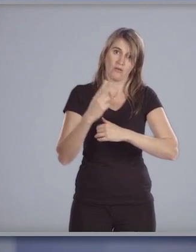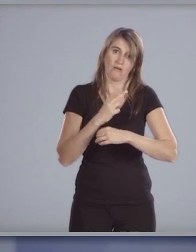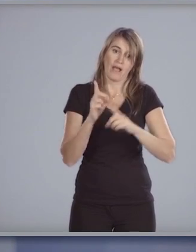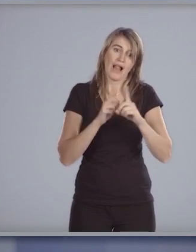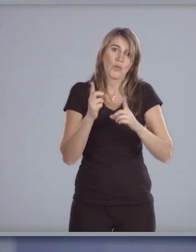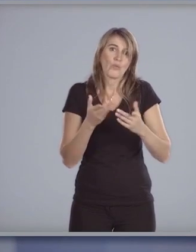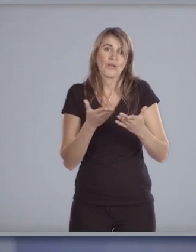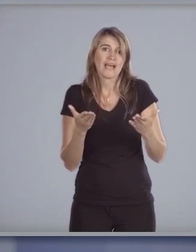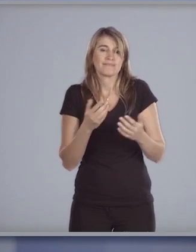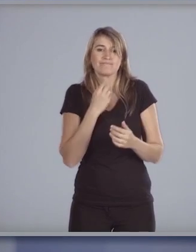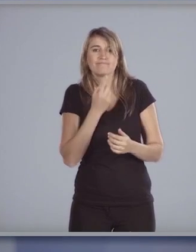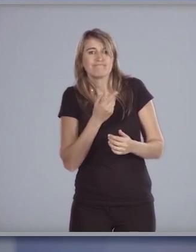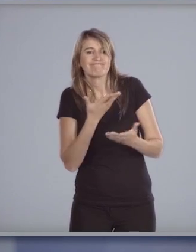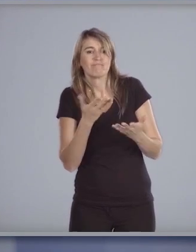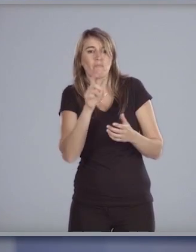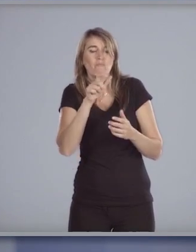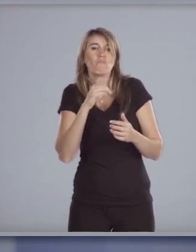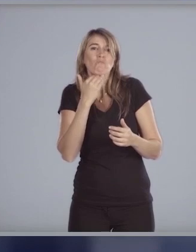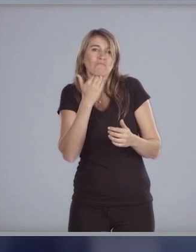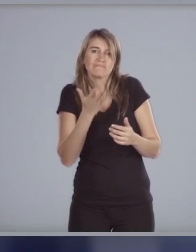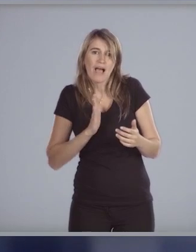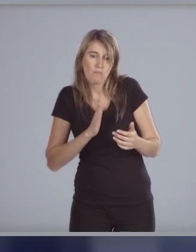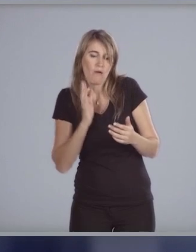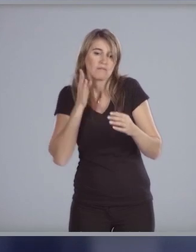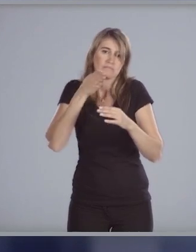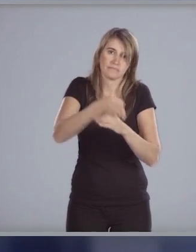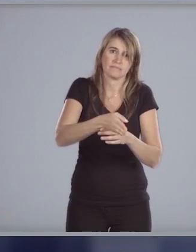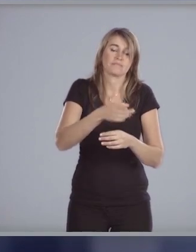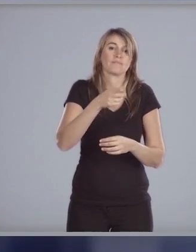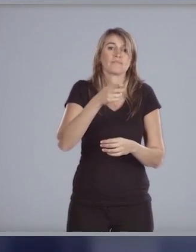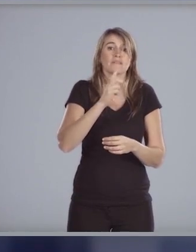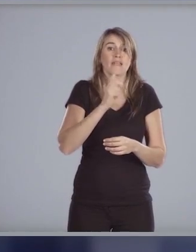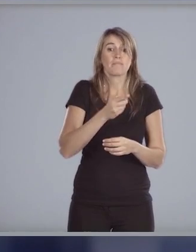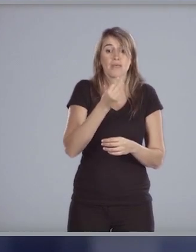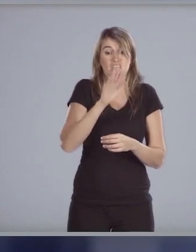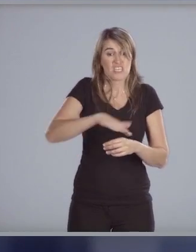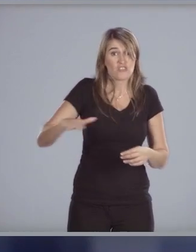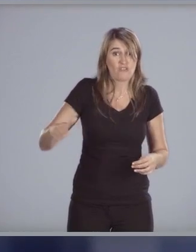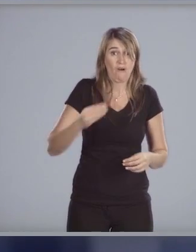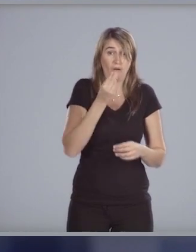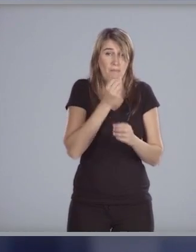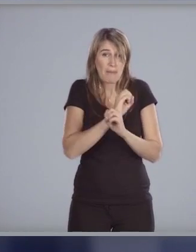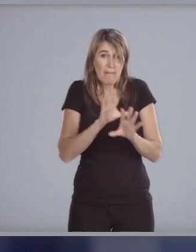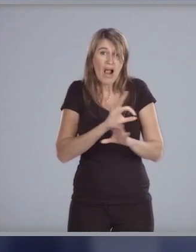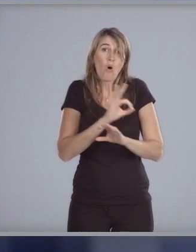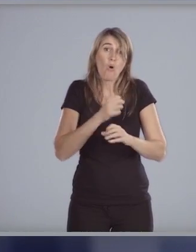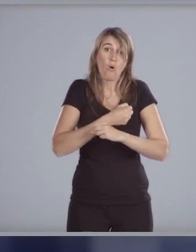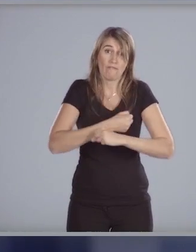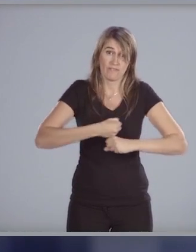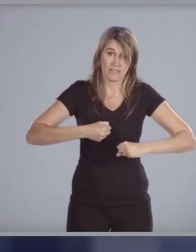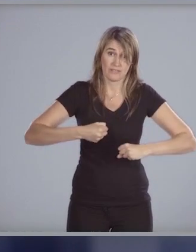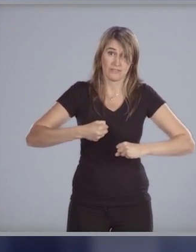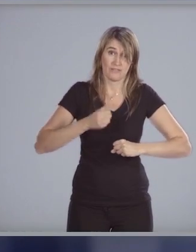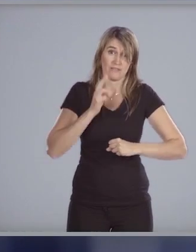de mayor vulnerabilidad combatiremos la malnutrición infantil la obesidad